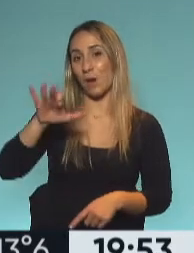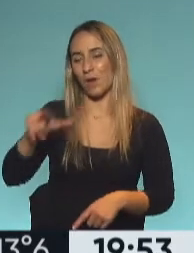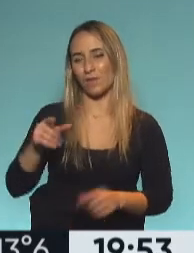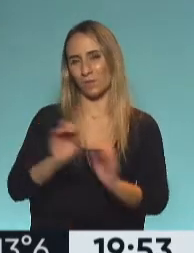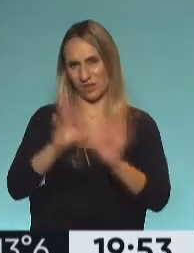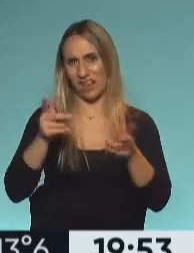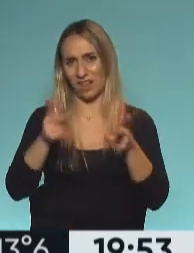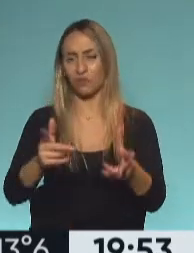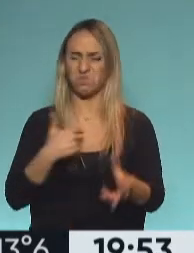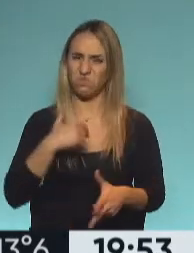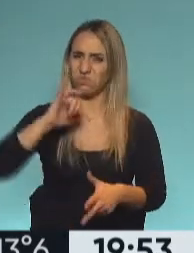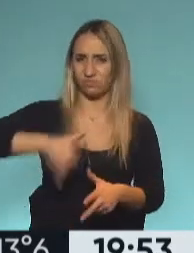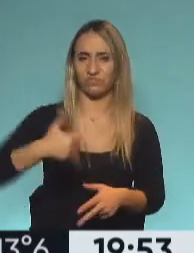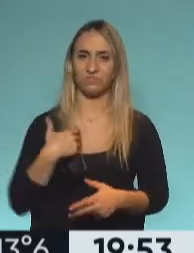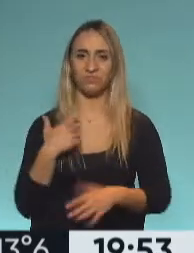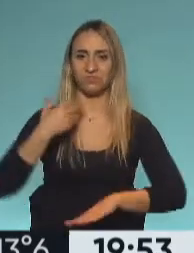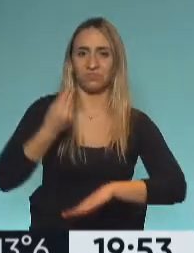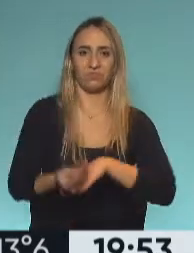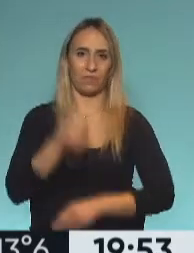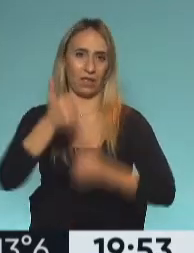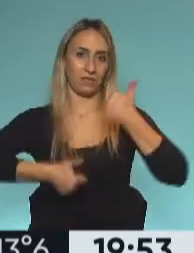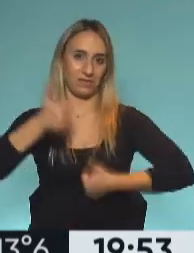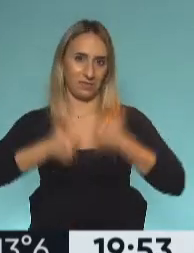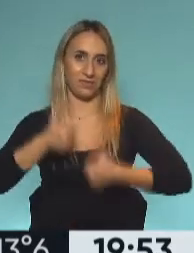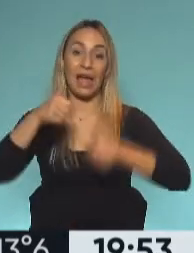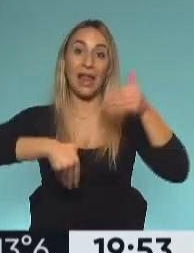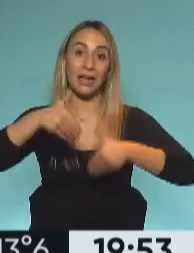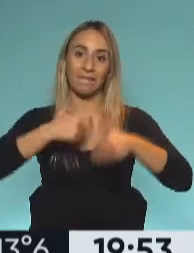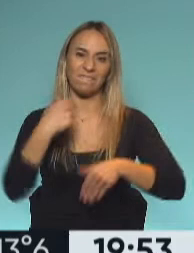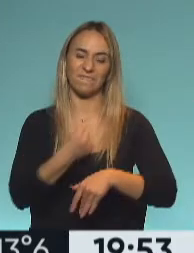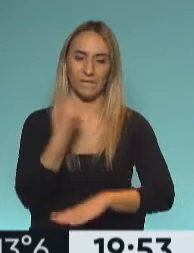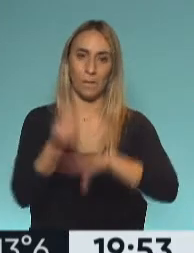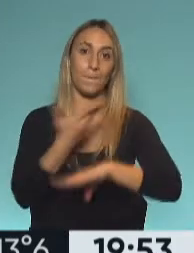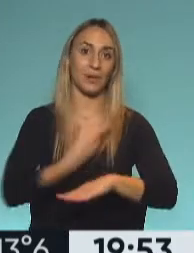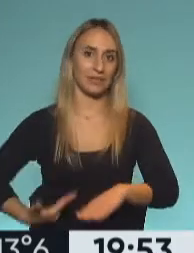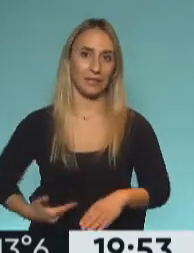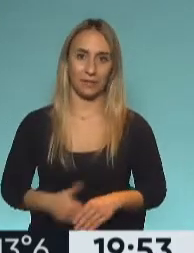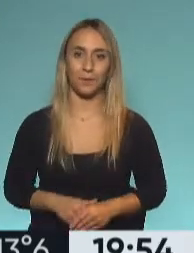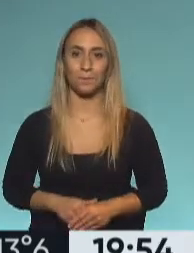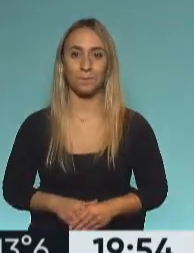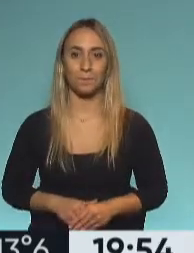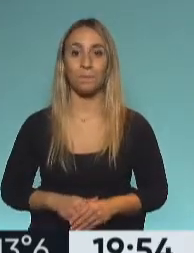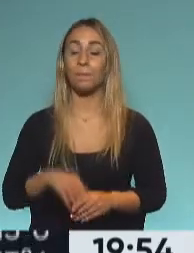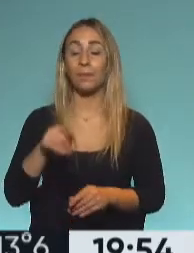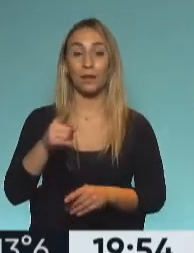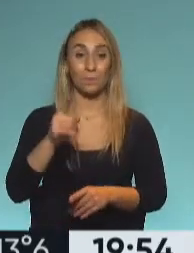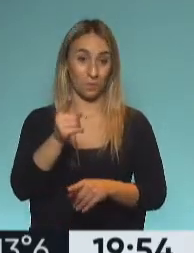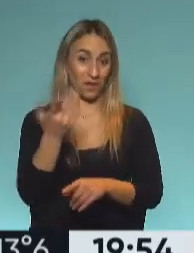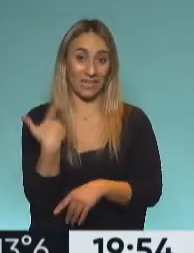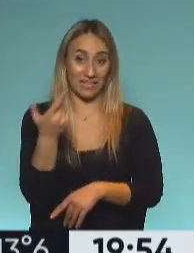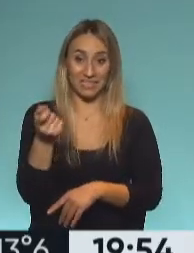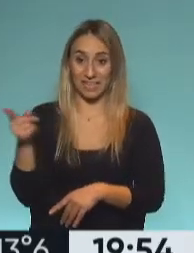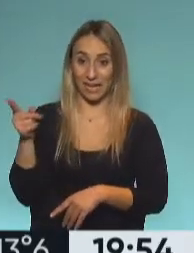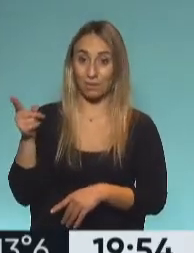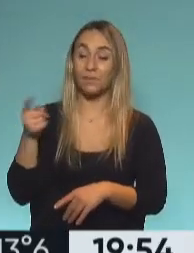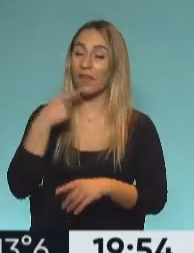esto de que está dispuesto a pelear electoralmente también por las presidenciales. Ahora, una foto que la mencionabas vos recién